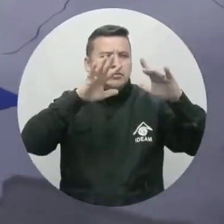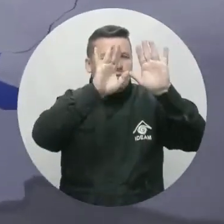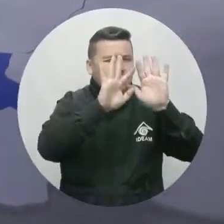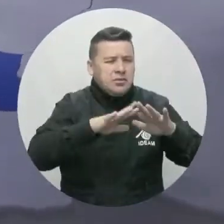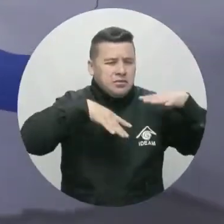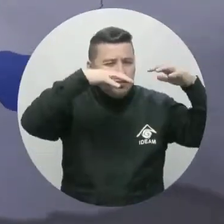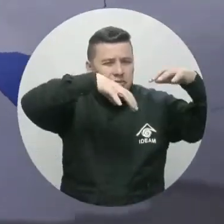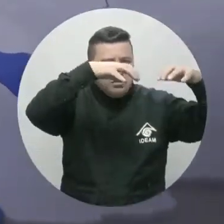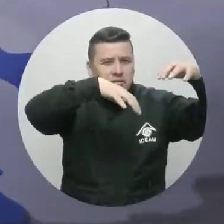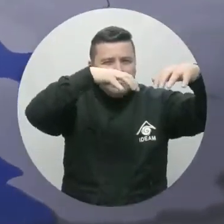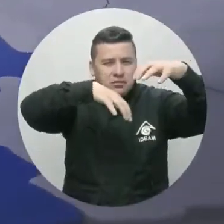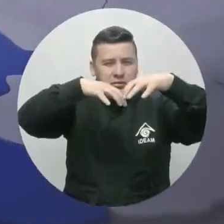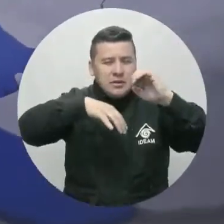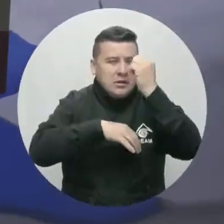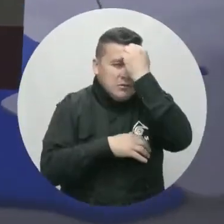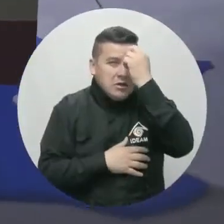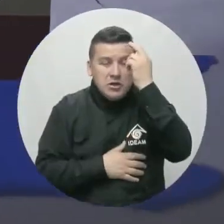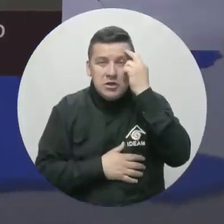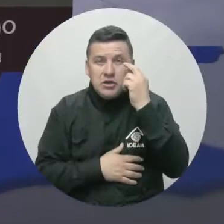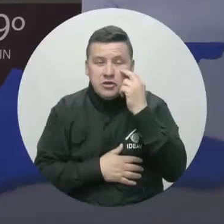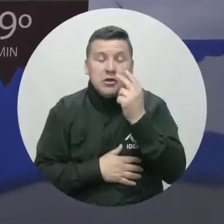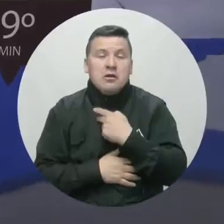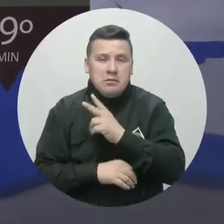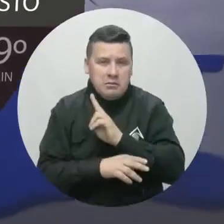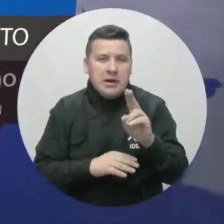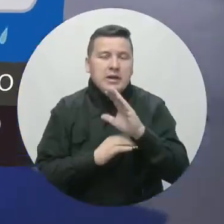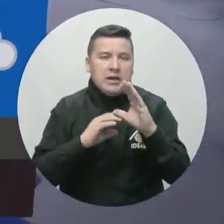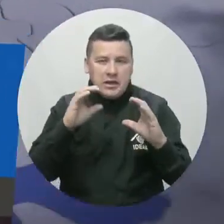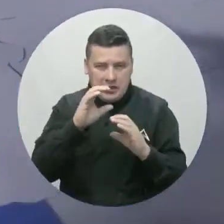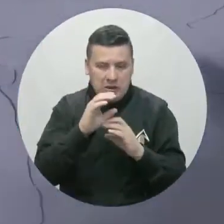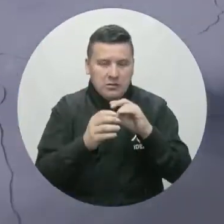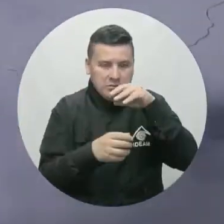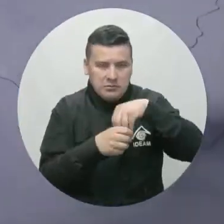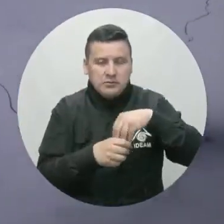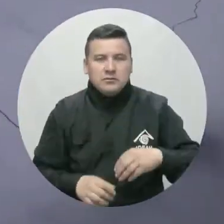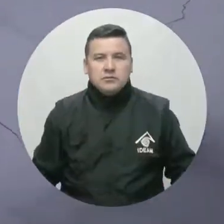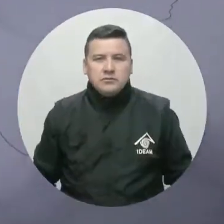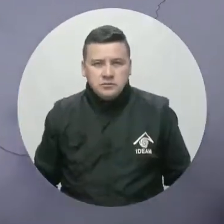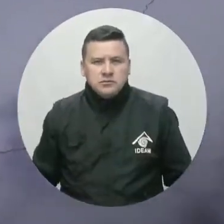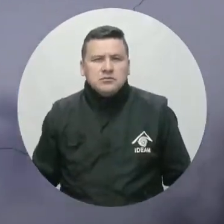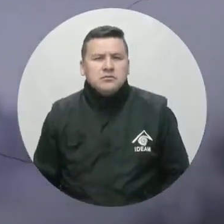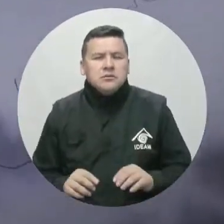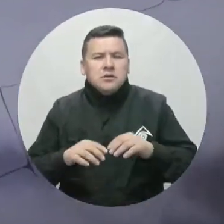sábado y la de la noche